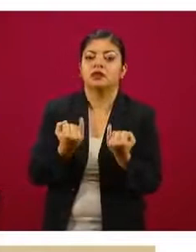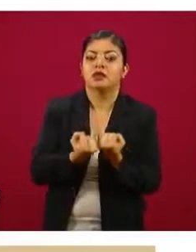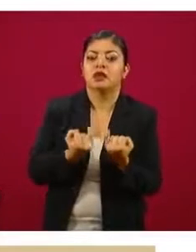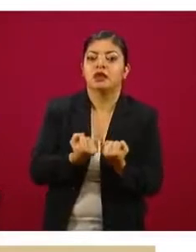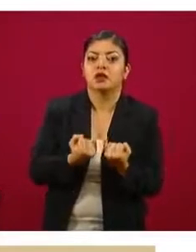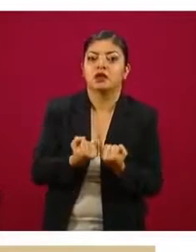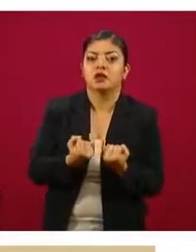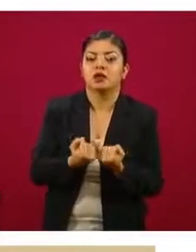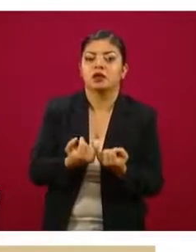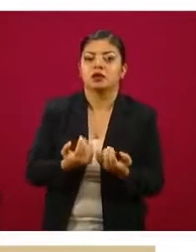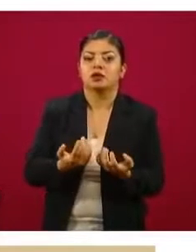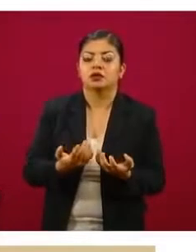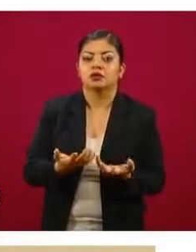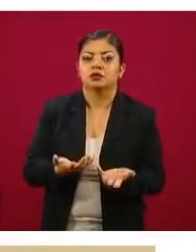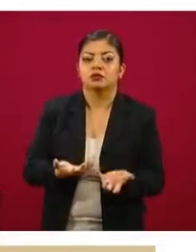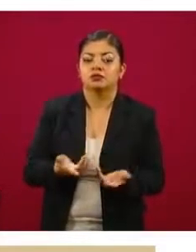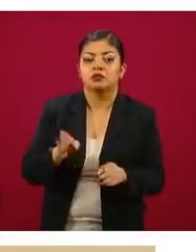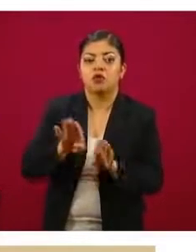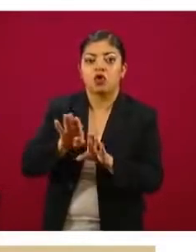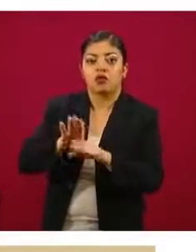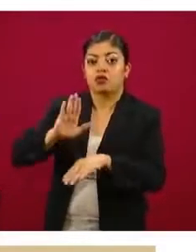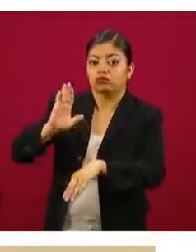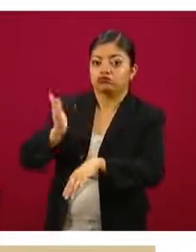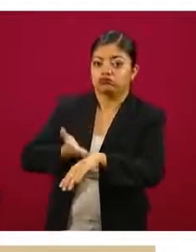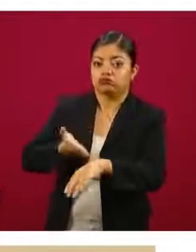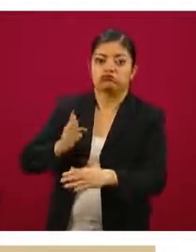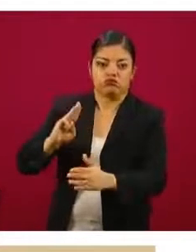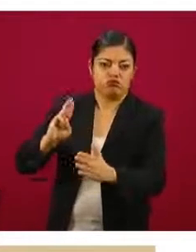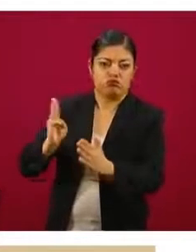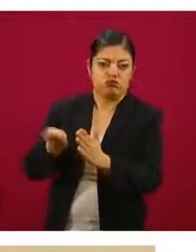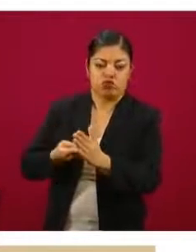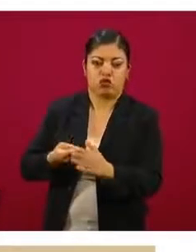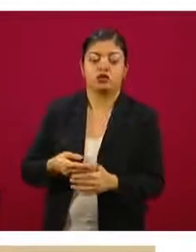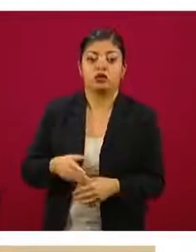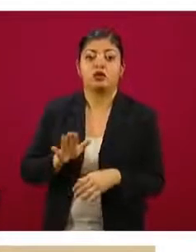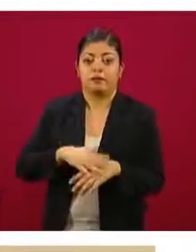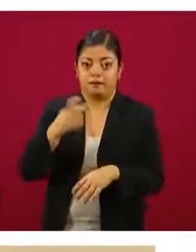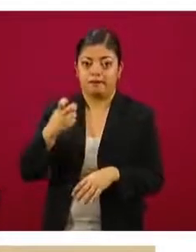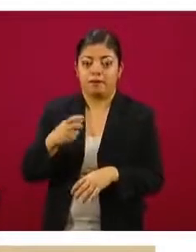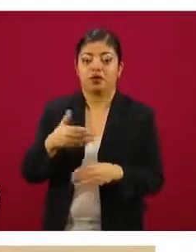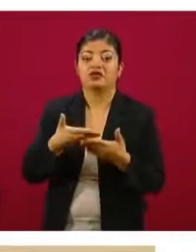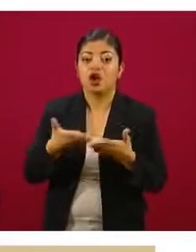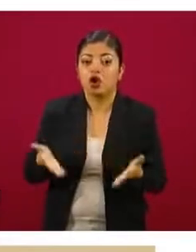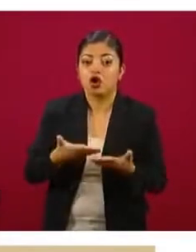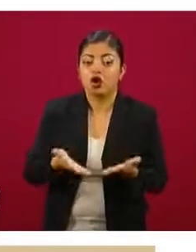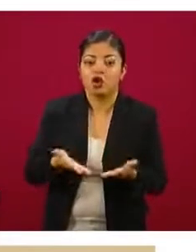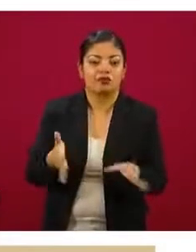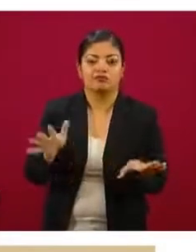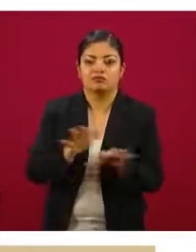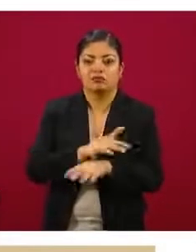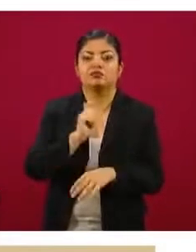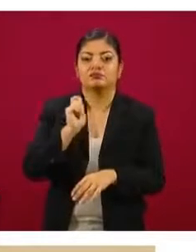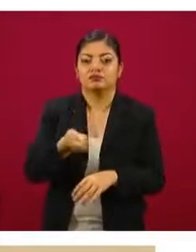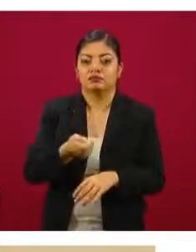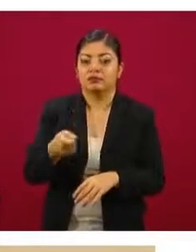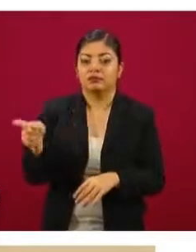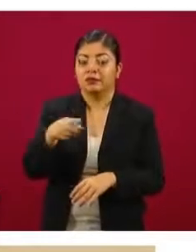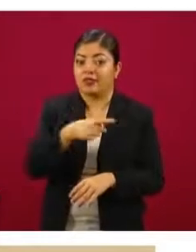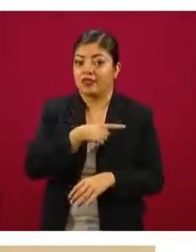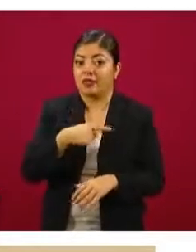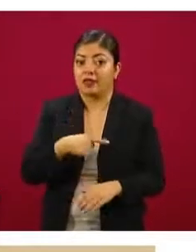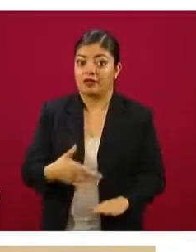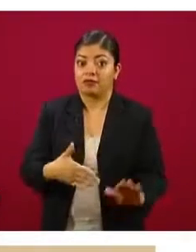sanción. Aquí lo que estamos planteando es que la autoevaluación es bajo protesta de decir verdad.